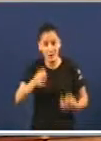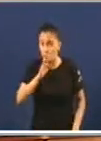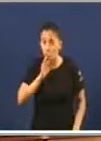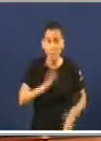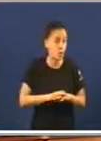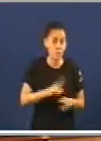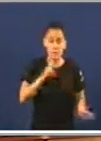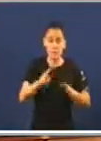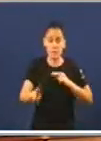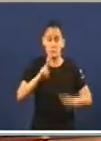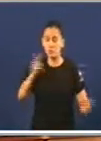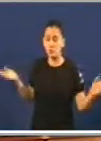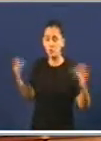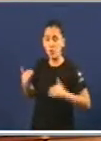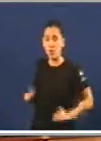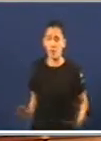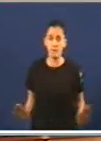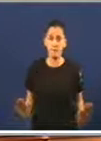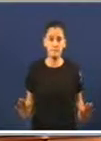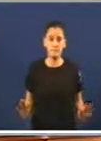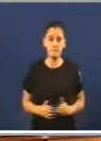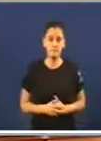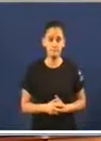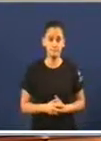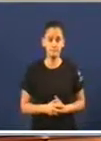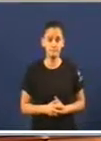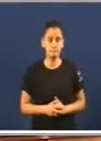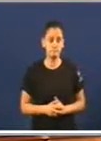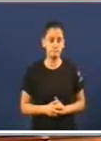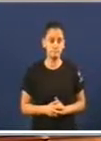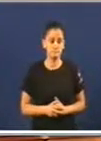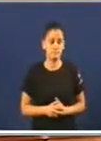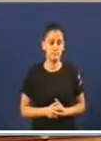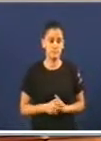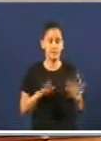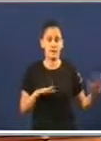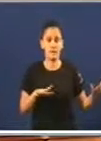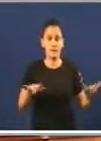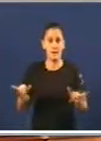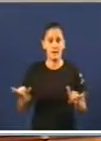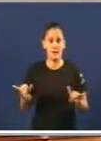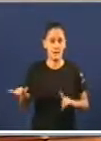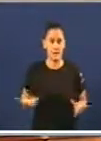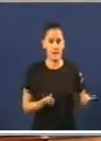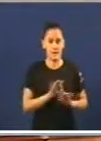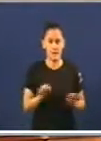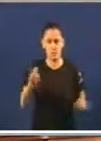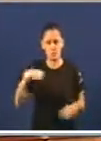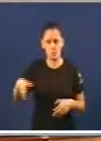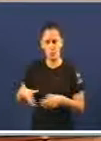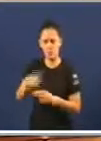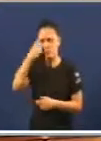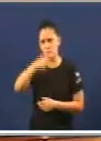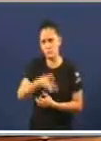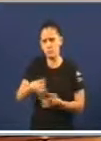as respostas non se están a respostar nin sequera as orais, e sabemos bastante no noso grupo, o